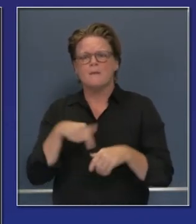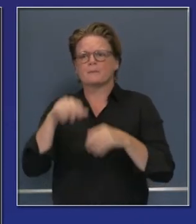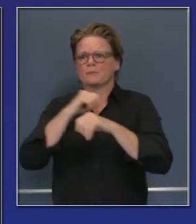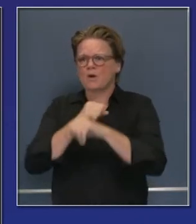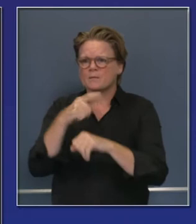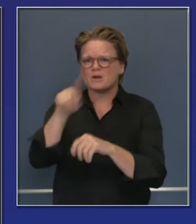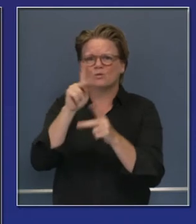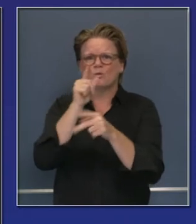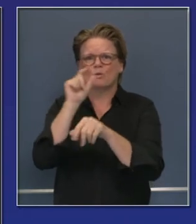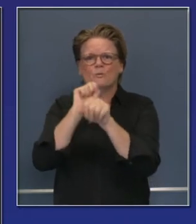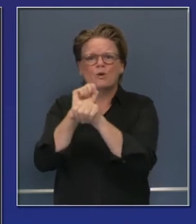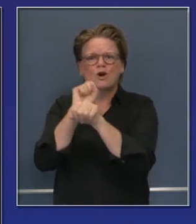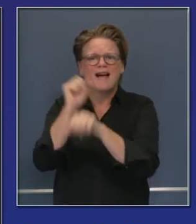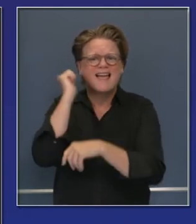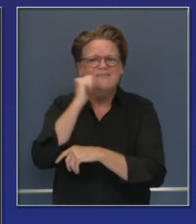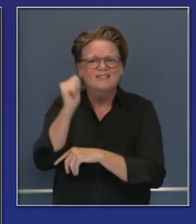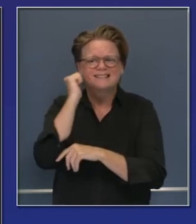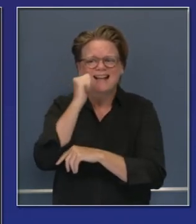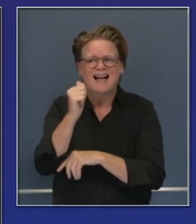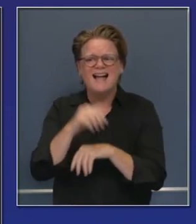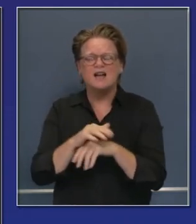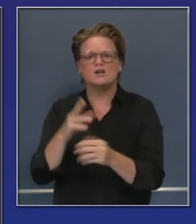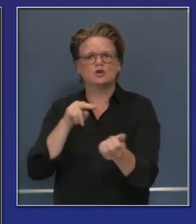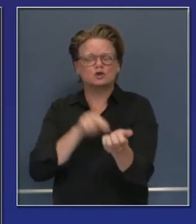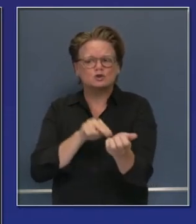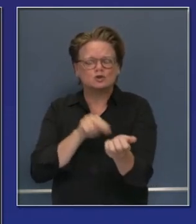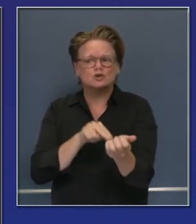esenciales y también en